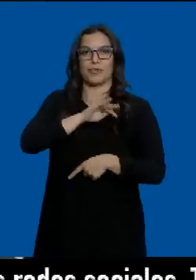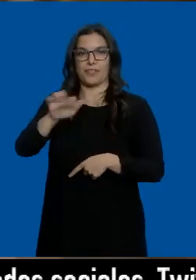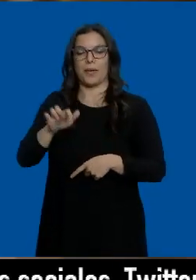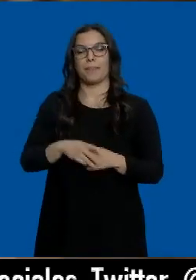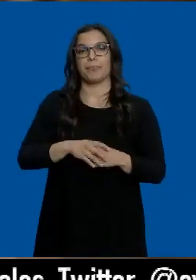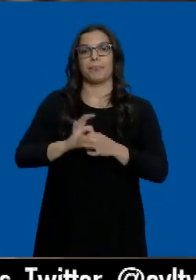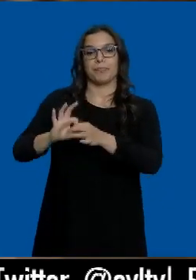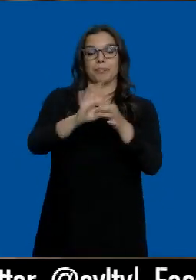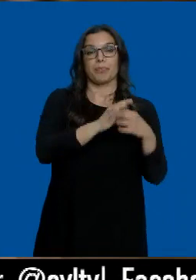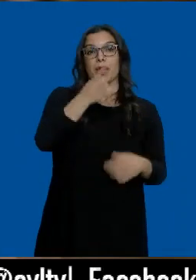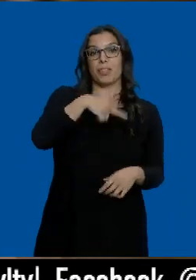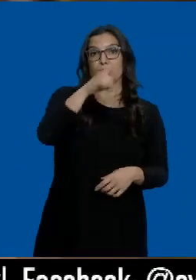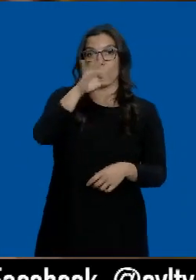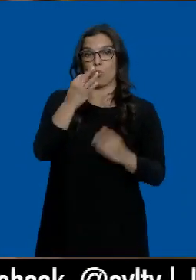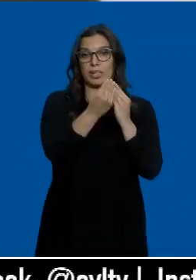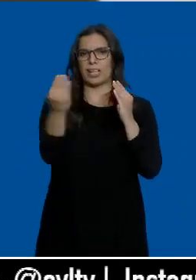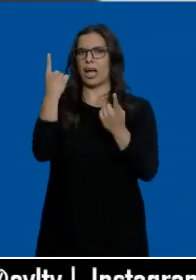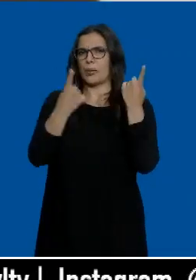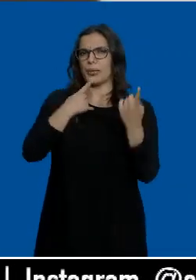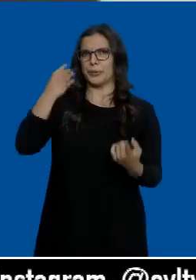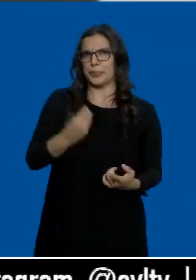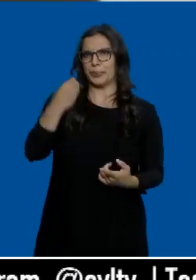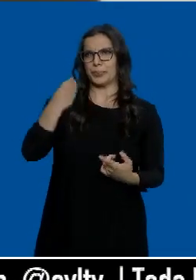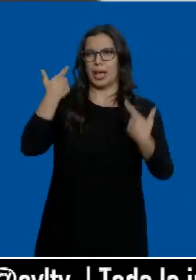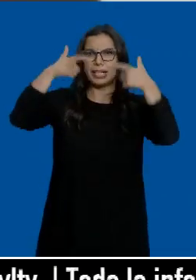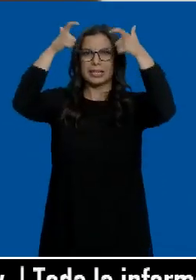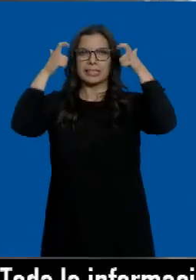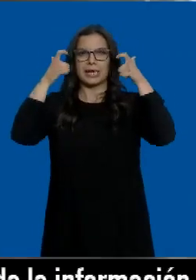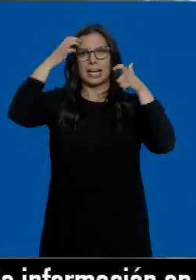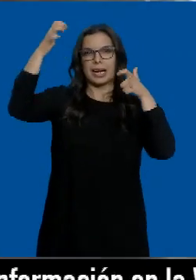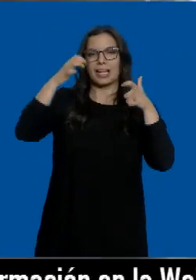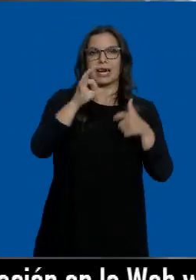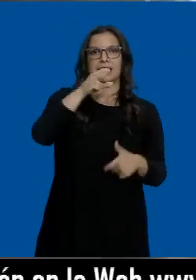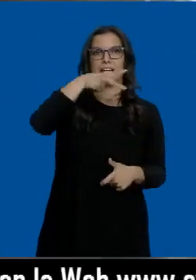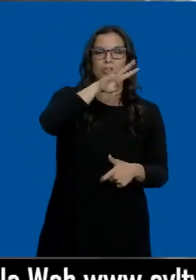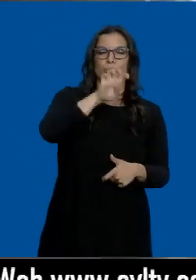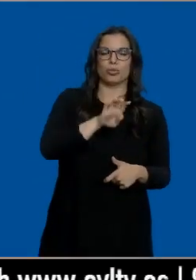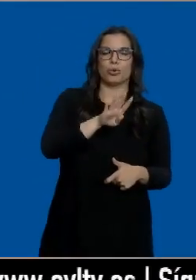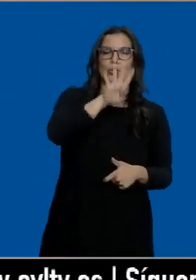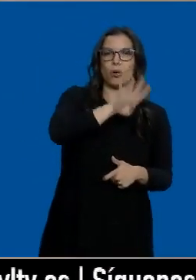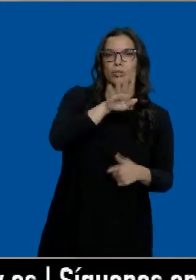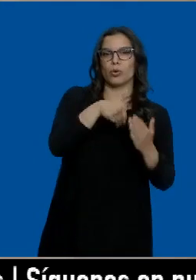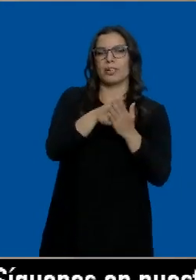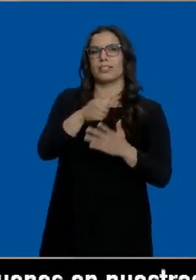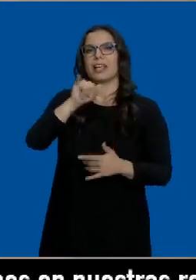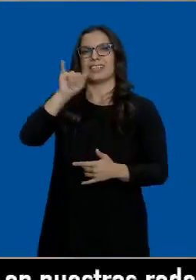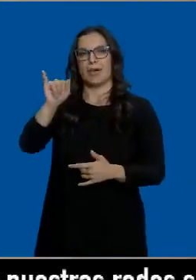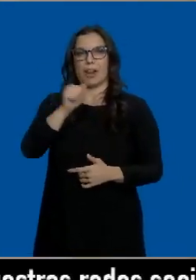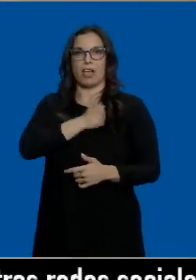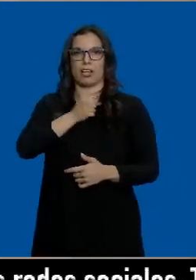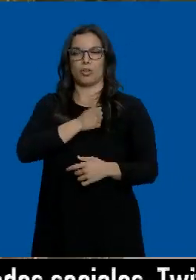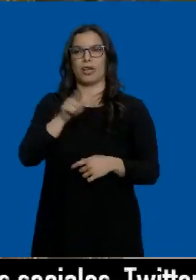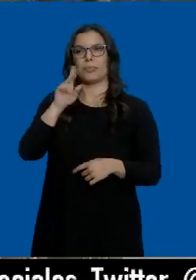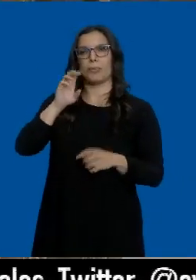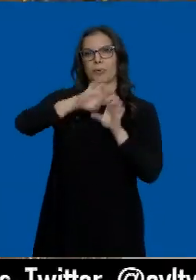piezas, algunas exquisitas, imponentes coronas de reyes de Sancho IV a Isabel la Católica, un pedazo del Pórtico de